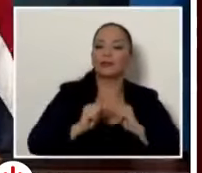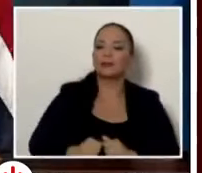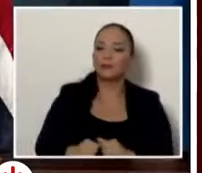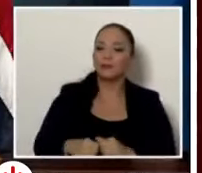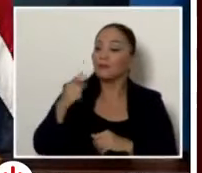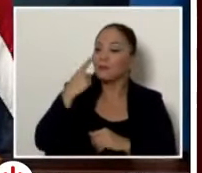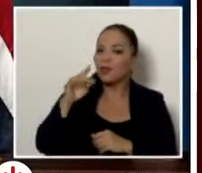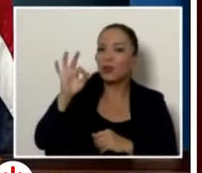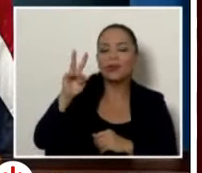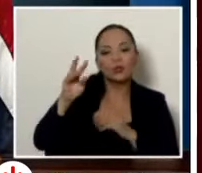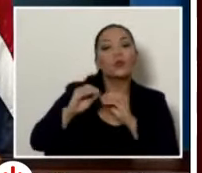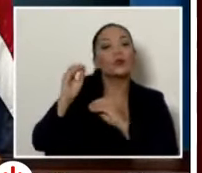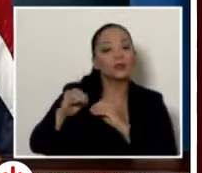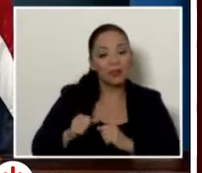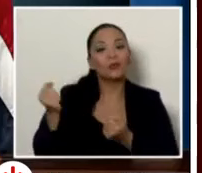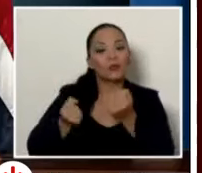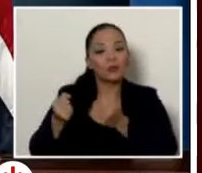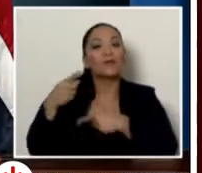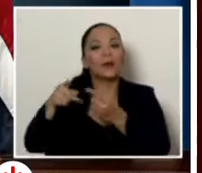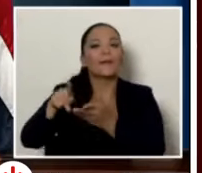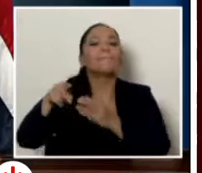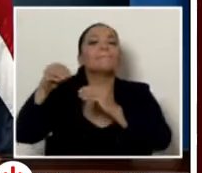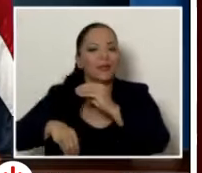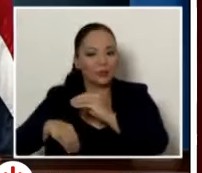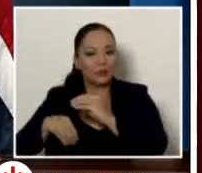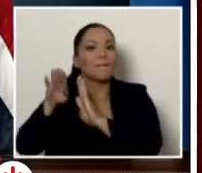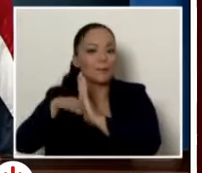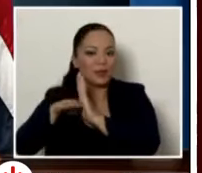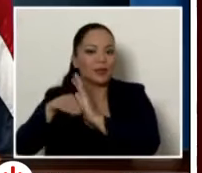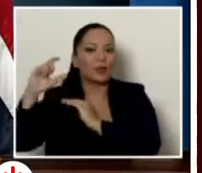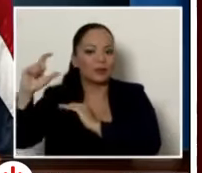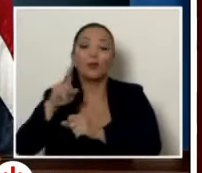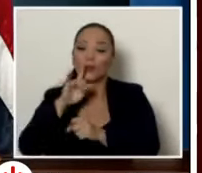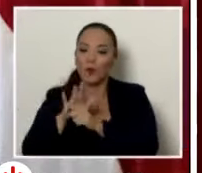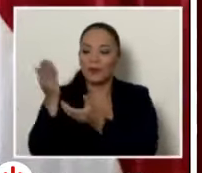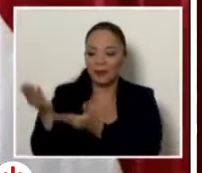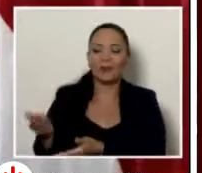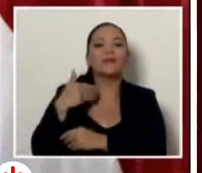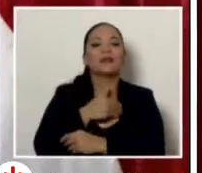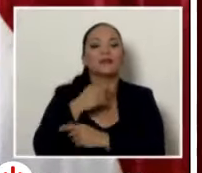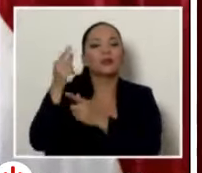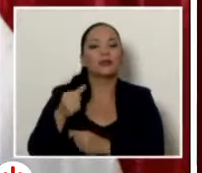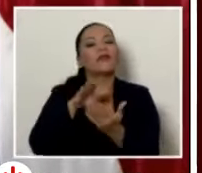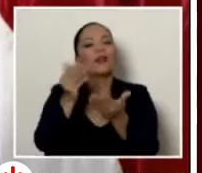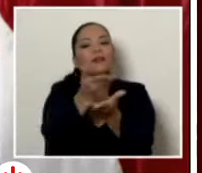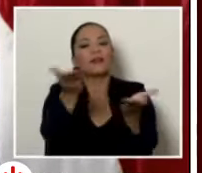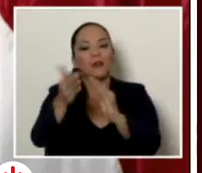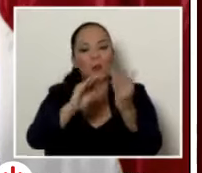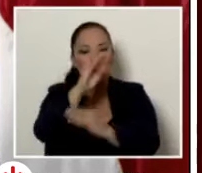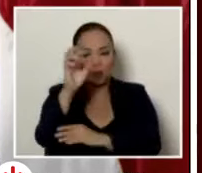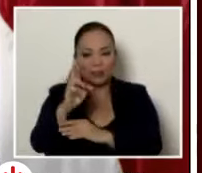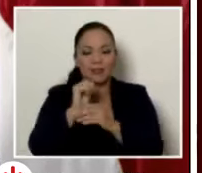% de los carros van a pagar menos para el año entrante. Una promesa del ministro de Hacienda, frente al pueblo de Costa Rica,